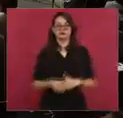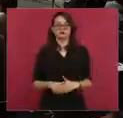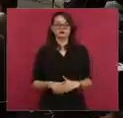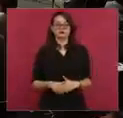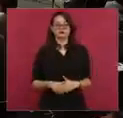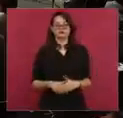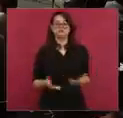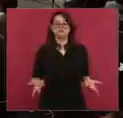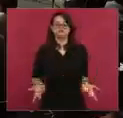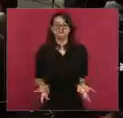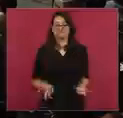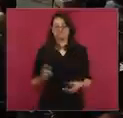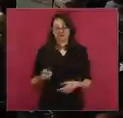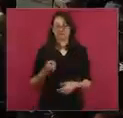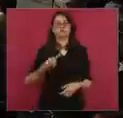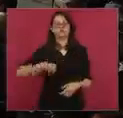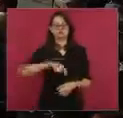Bueno, vamos bien. Eso es.